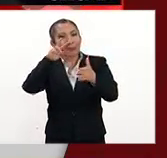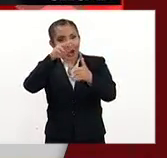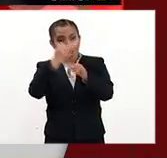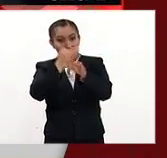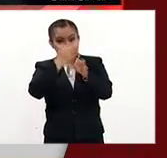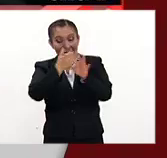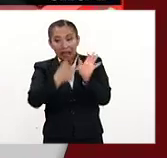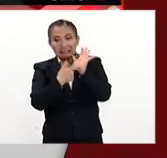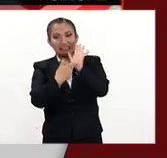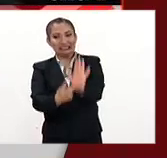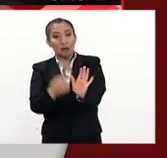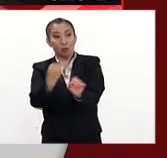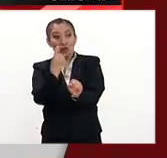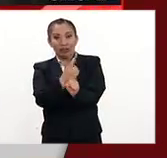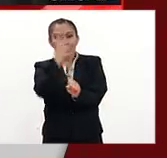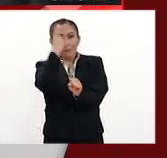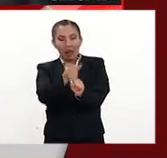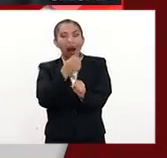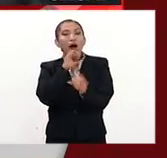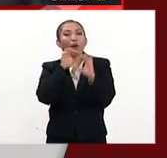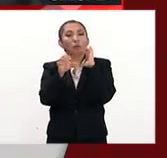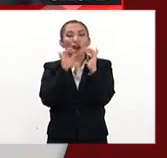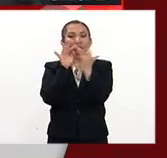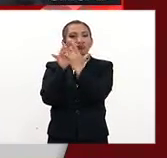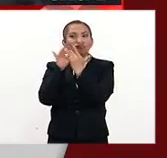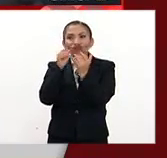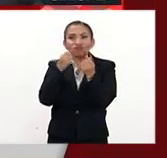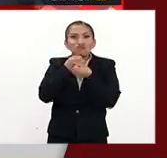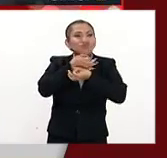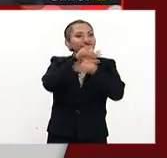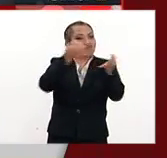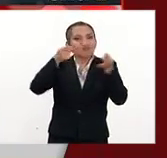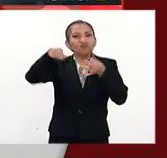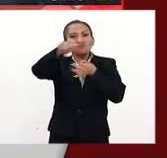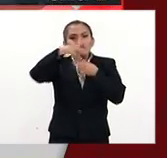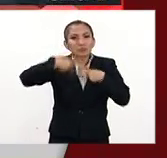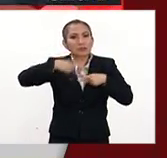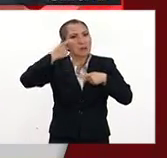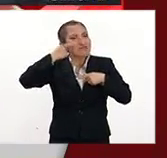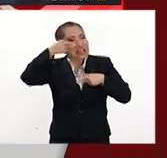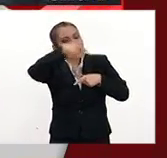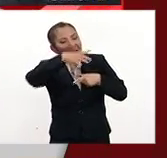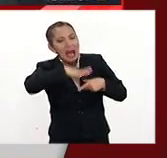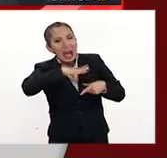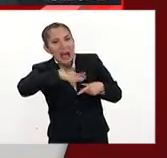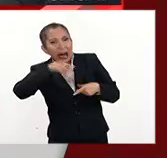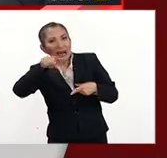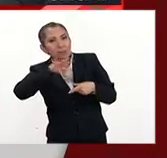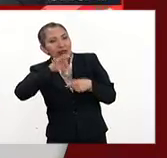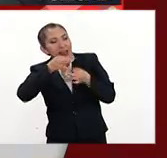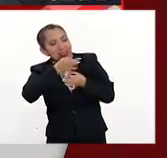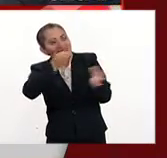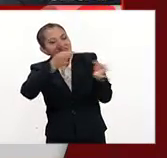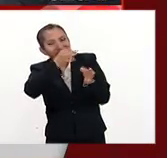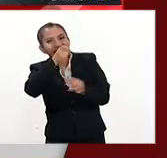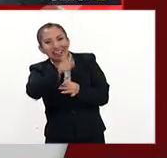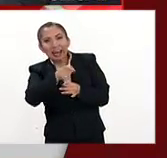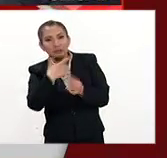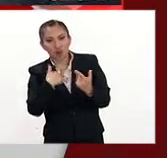canales como el que ustedes nos están ofreciendo ahorita para poder comunicarnos con el consumidor en general, ¿no? Y poder difundir,